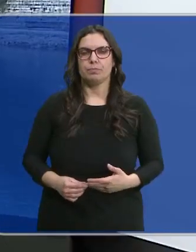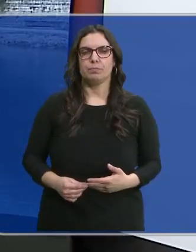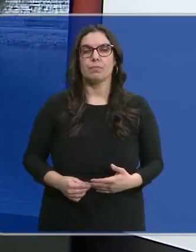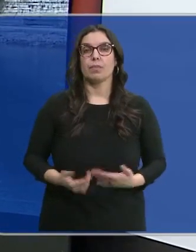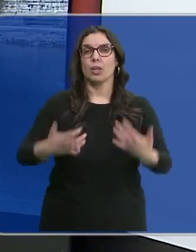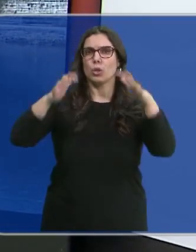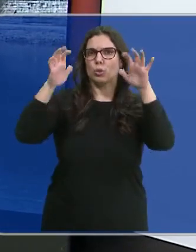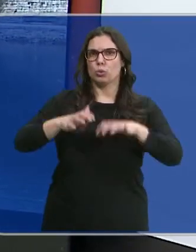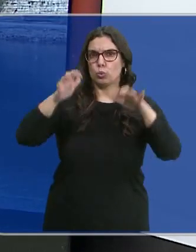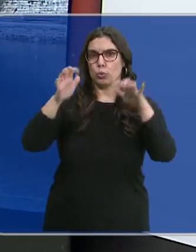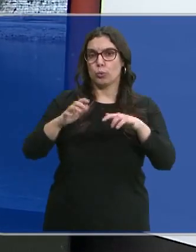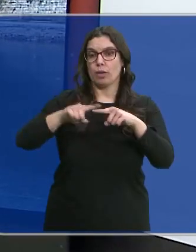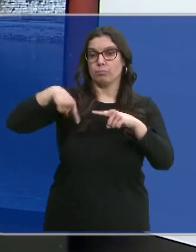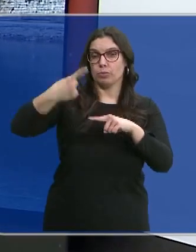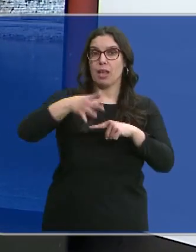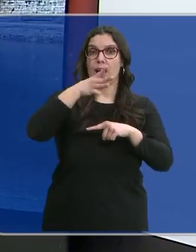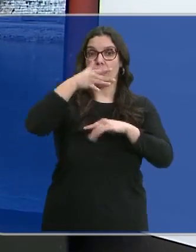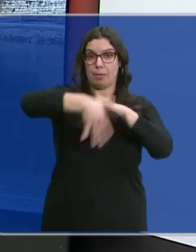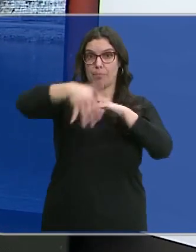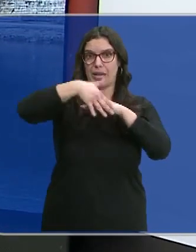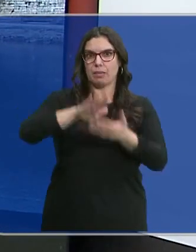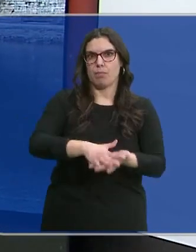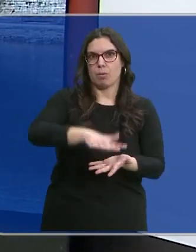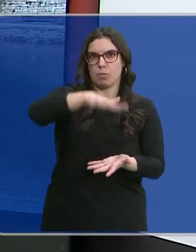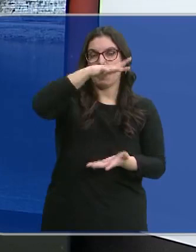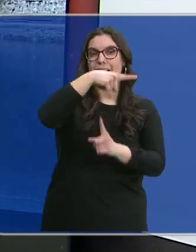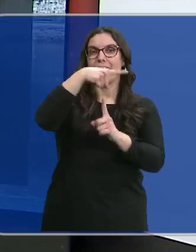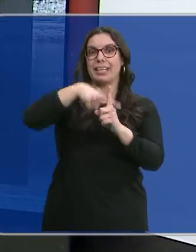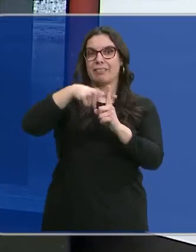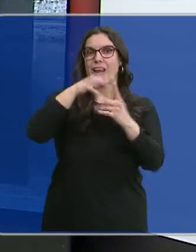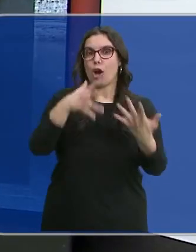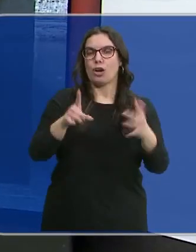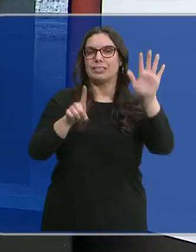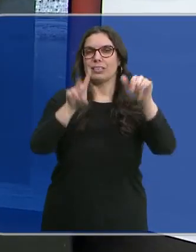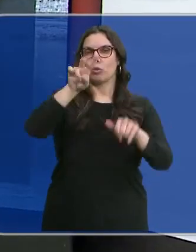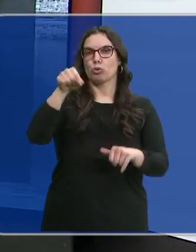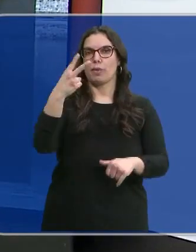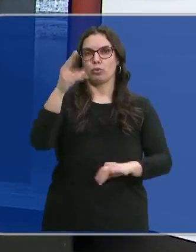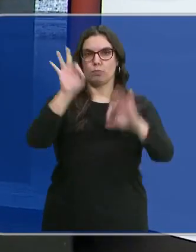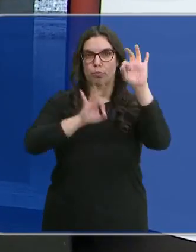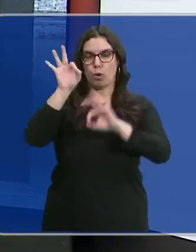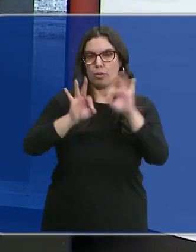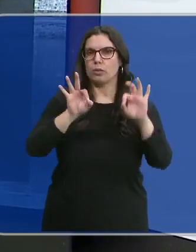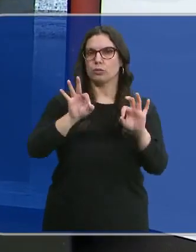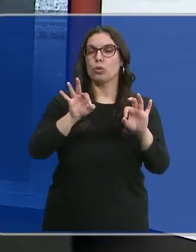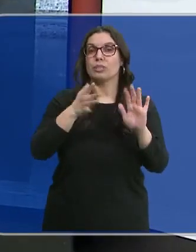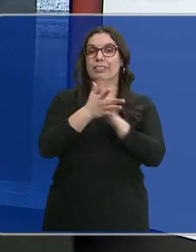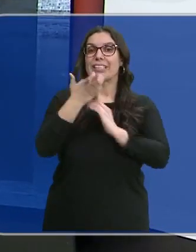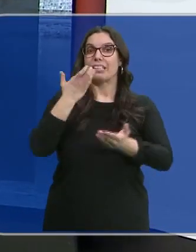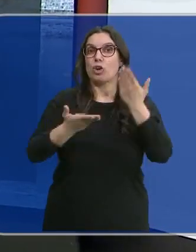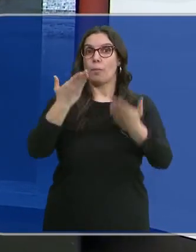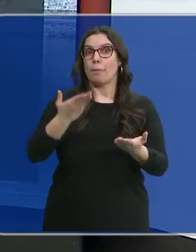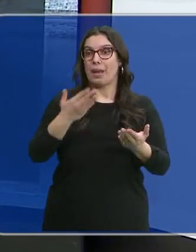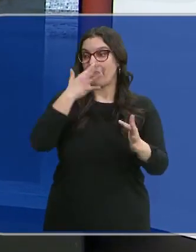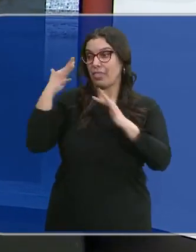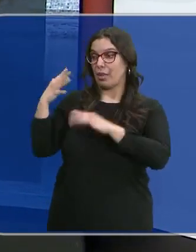Las lluvias han incrementado la cantidad de agua de nuestros embalses. Su nivel se sitúa en un 62,2%. Son dos puntos por encima de la